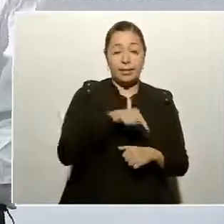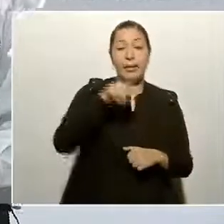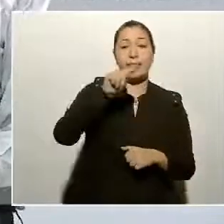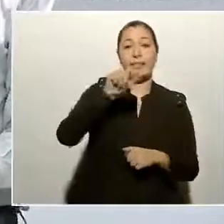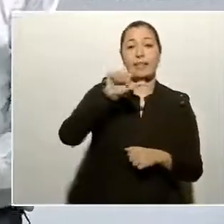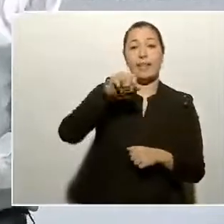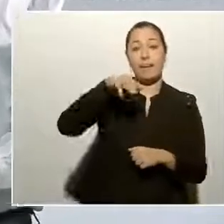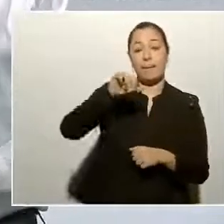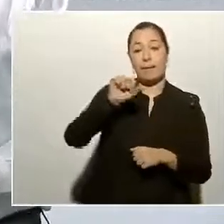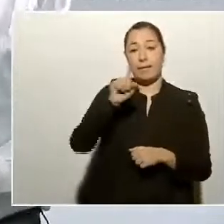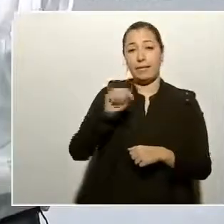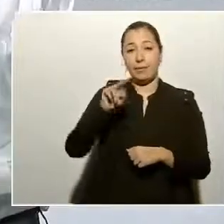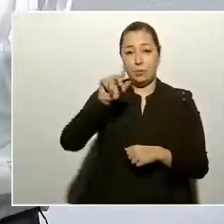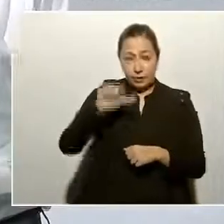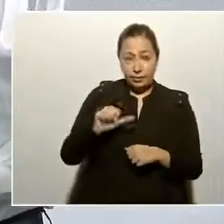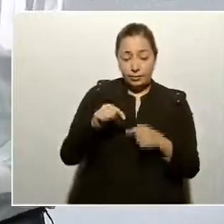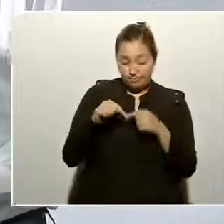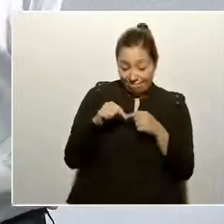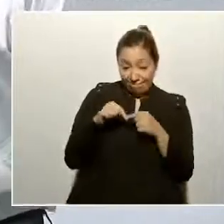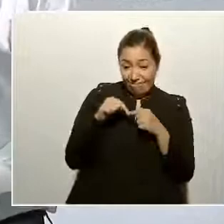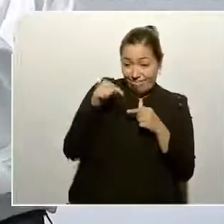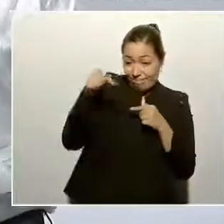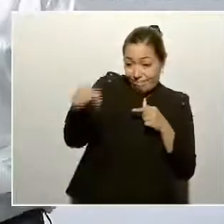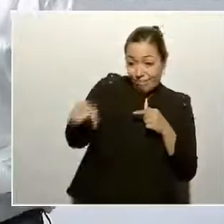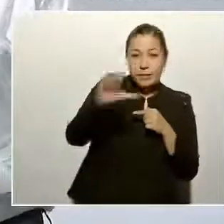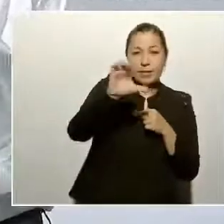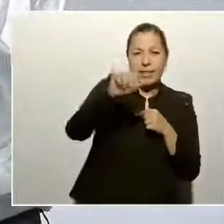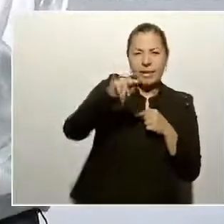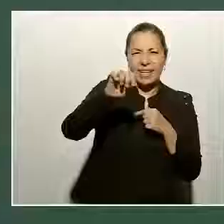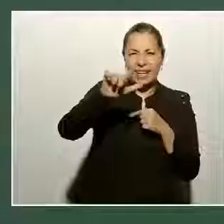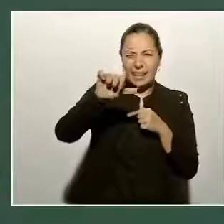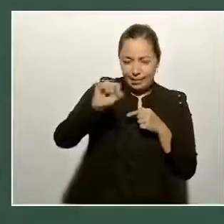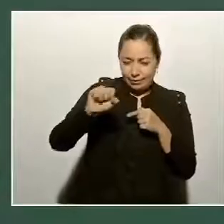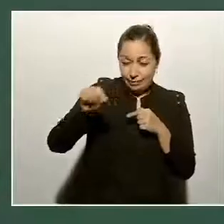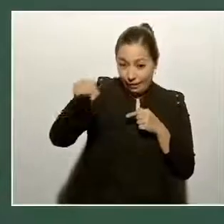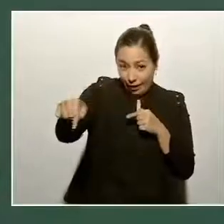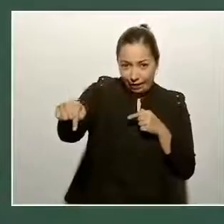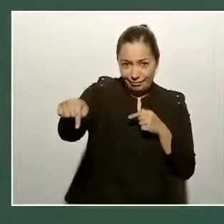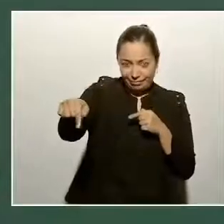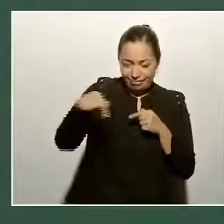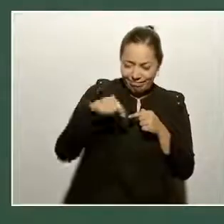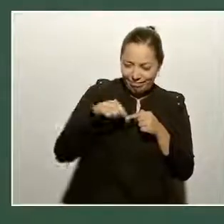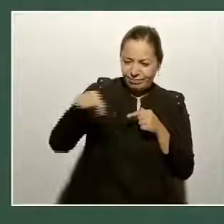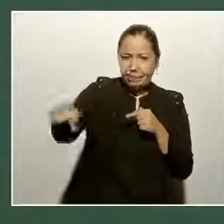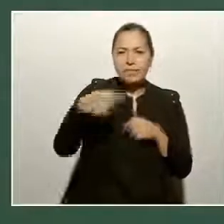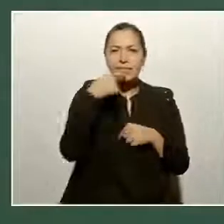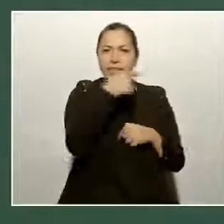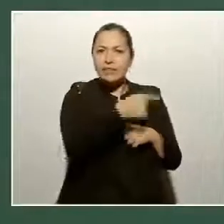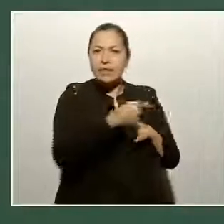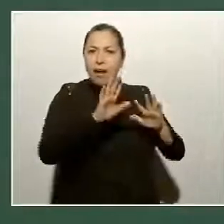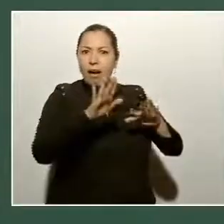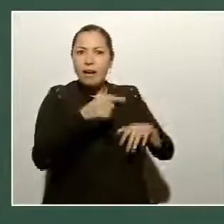a Canelas. Ya sé, me van a decir que es Durango,